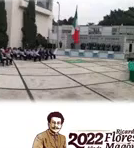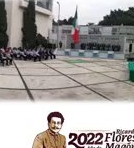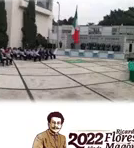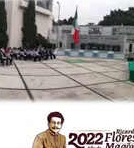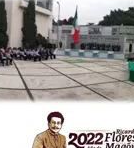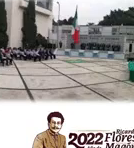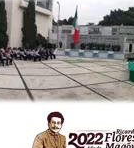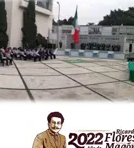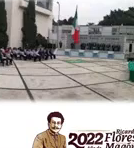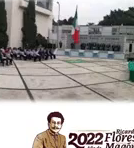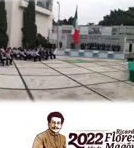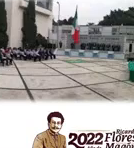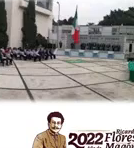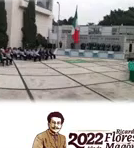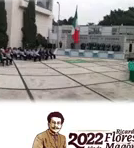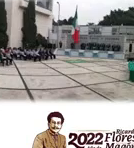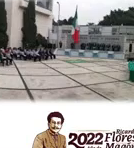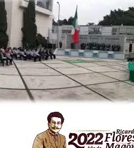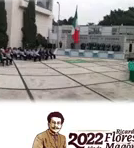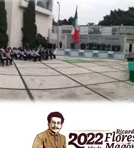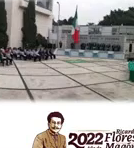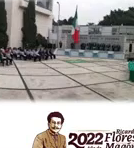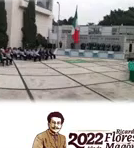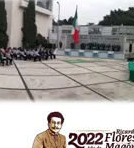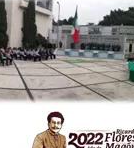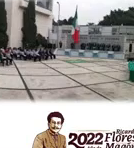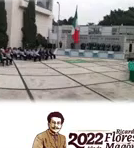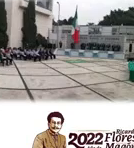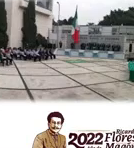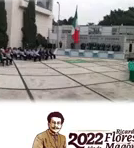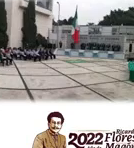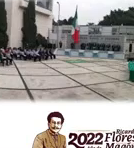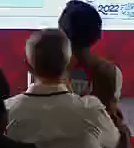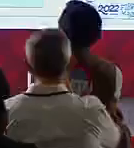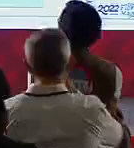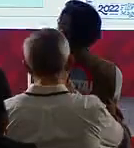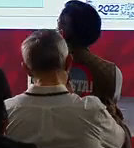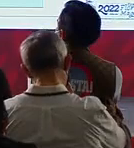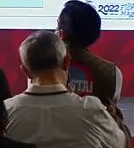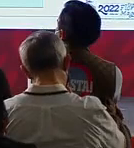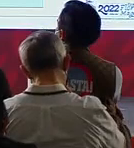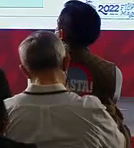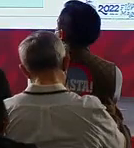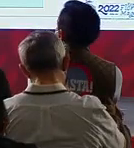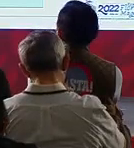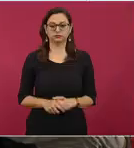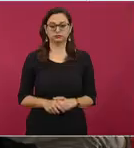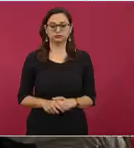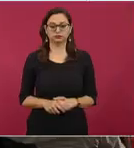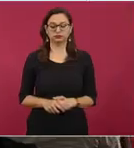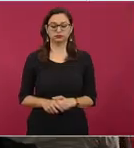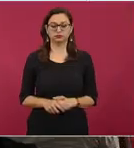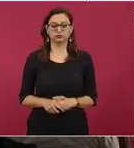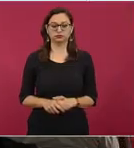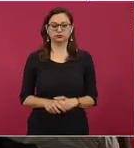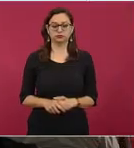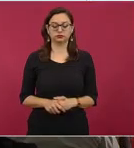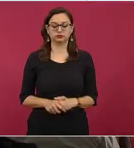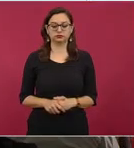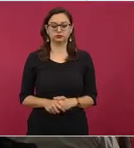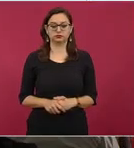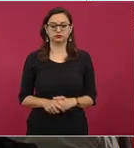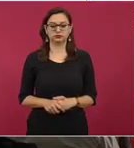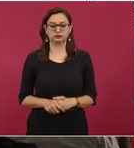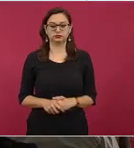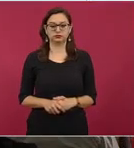comercio exterior. Eso lo vamos a hacer en el Centro de Estudios Superiores Navales, igualmente de verificadores los vamos a hacer en el terreno, va a ser en